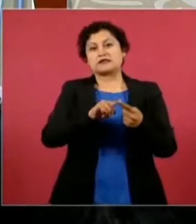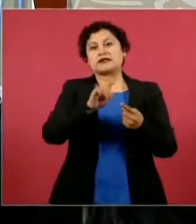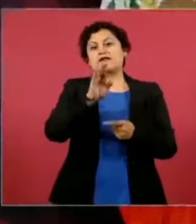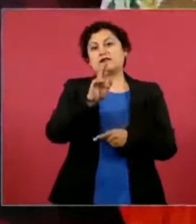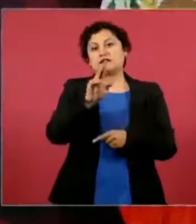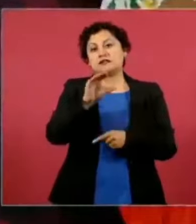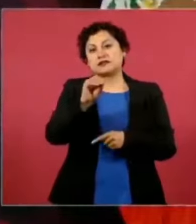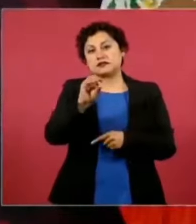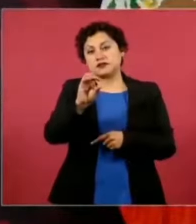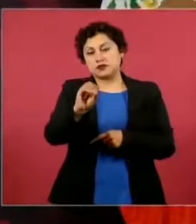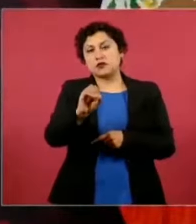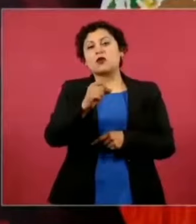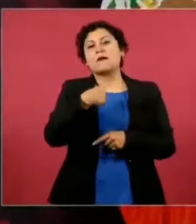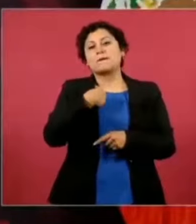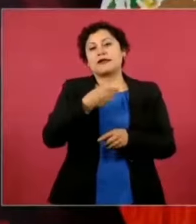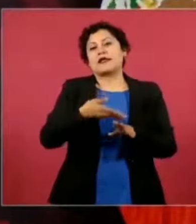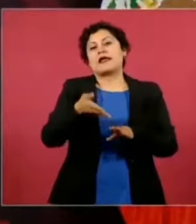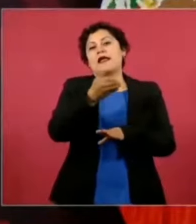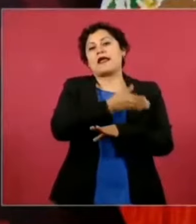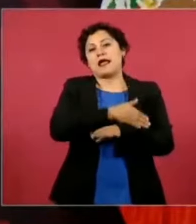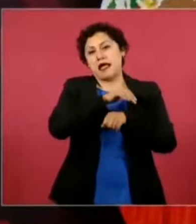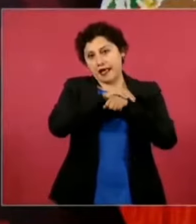políticos. Entonces,